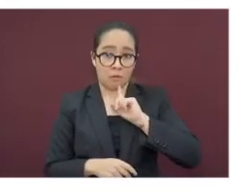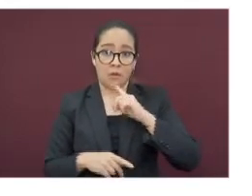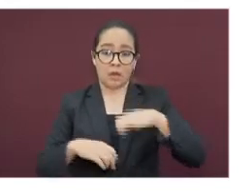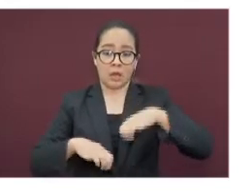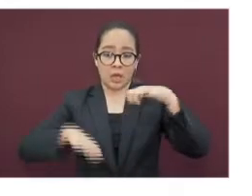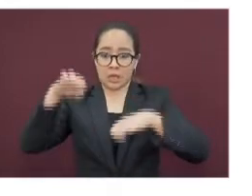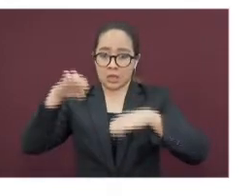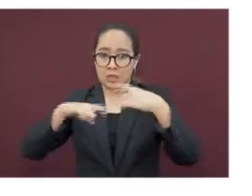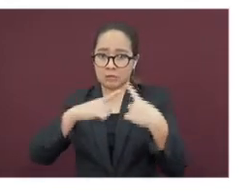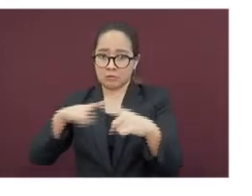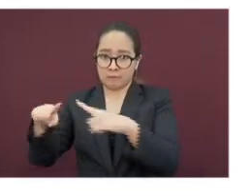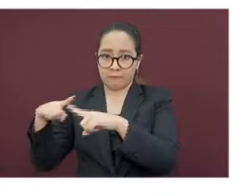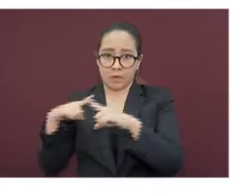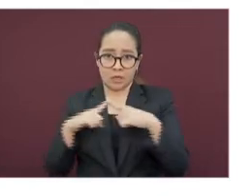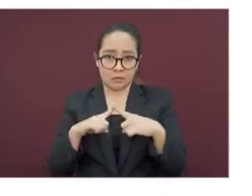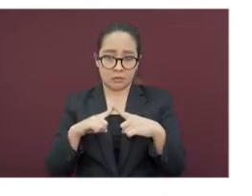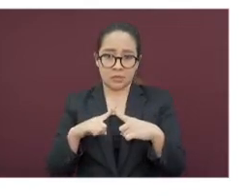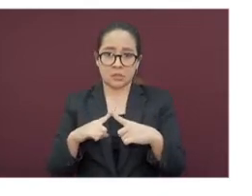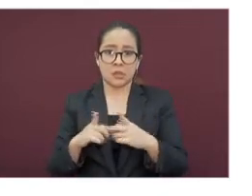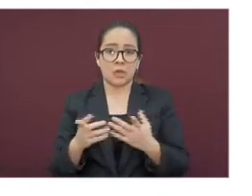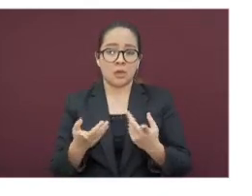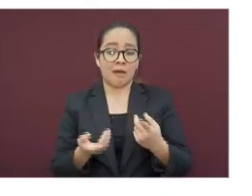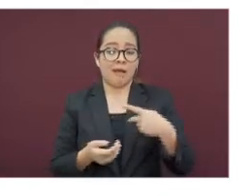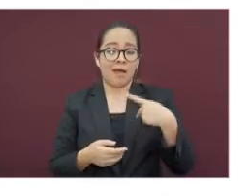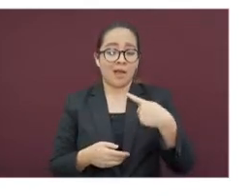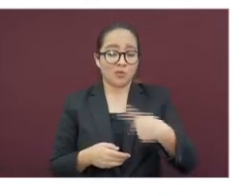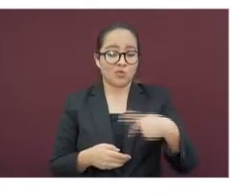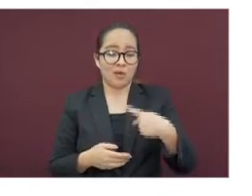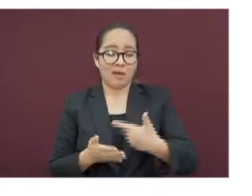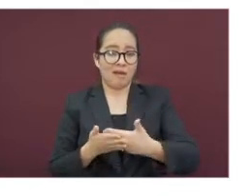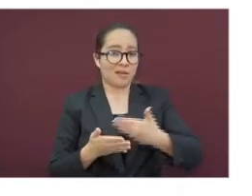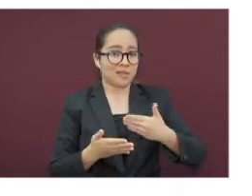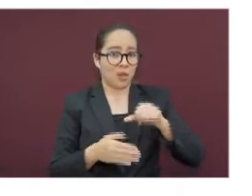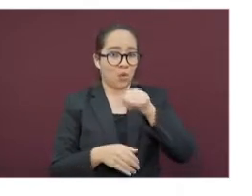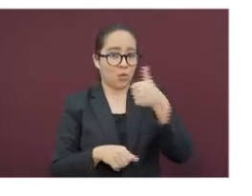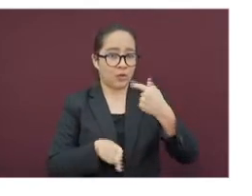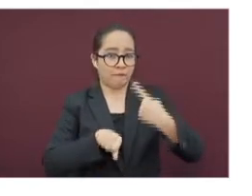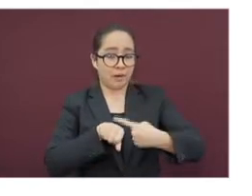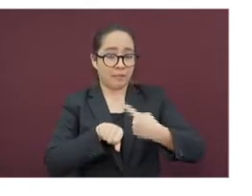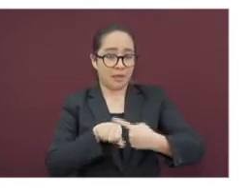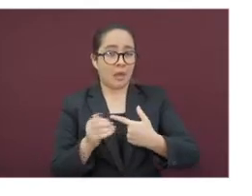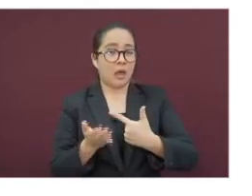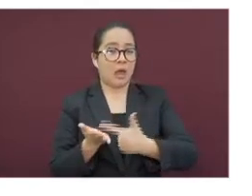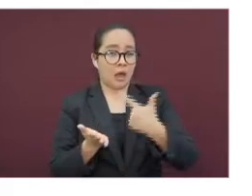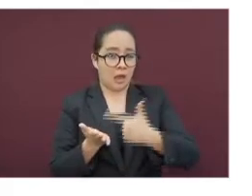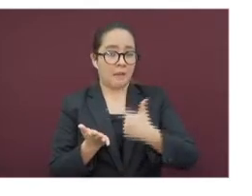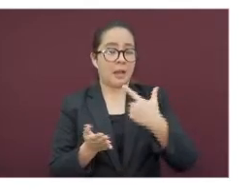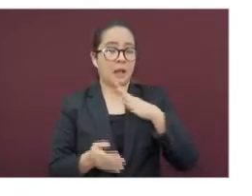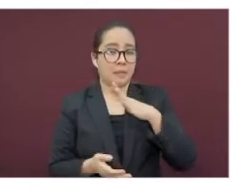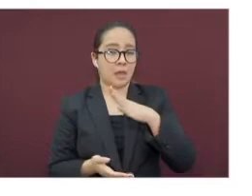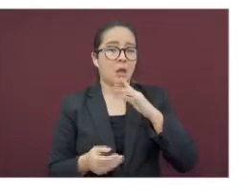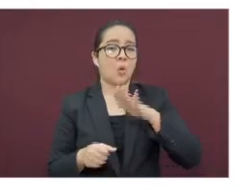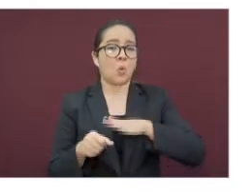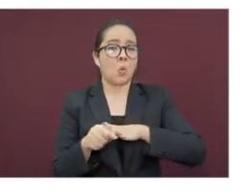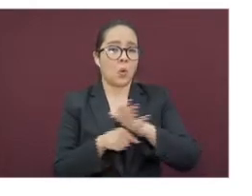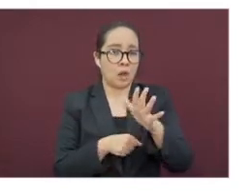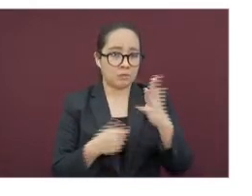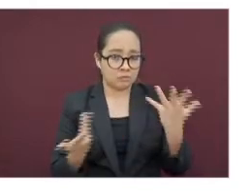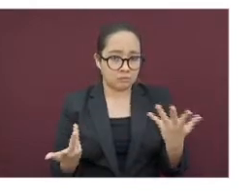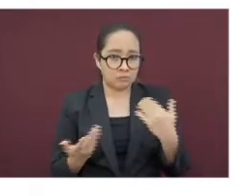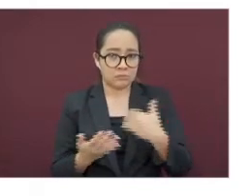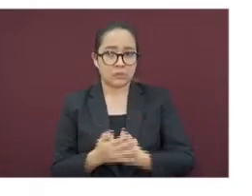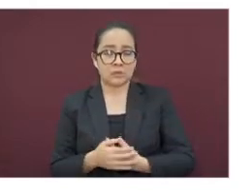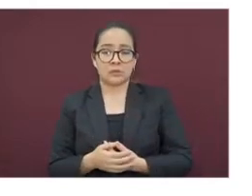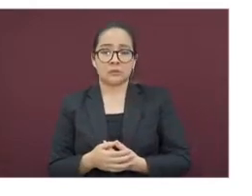grupos de edad. Dentro de las enfermedades crónicas que han presentado, la mayoría de estos pacientes son